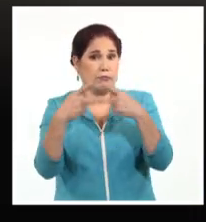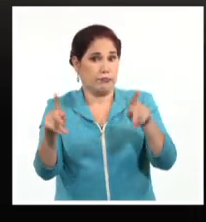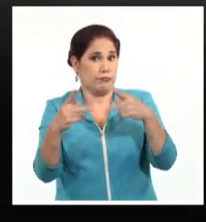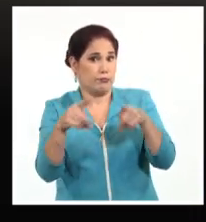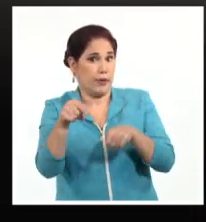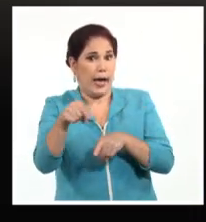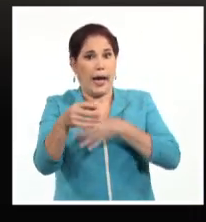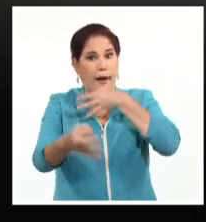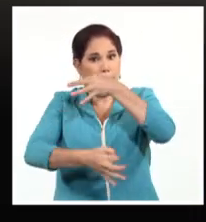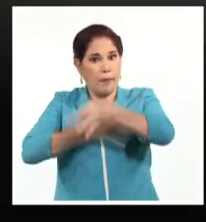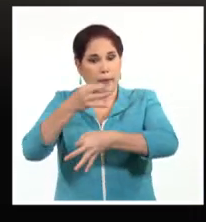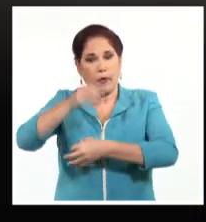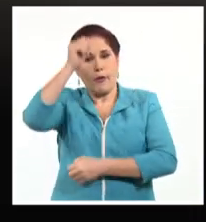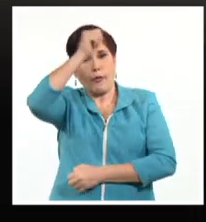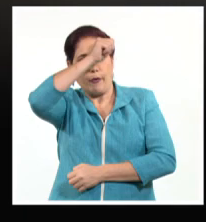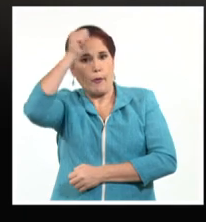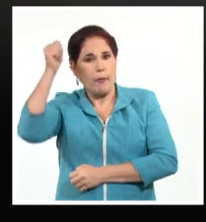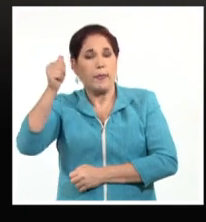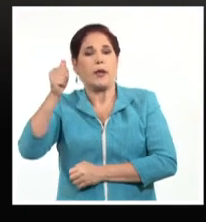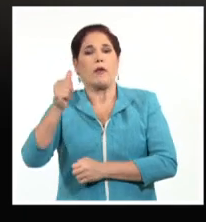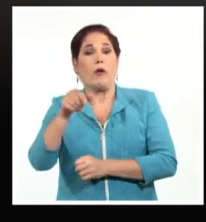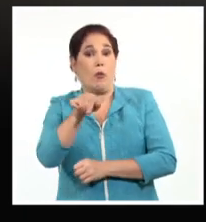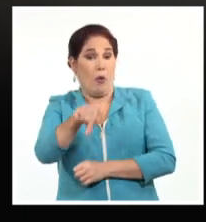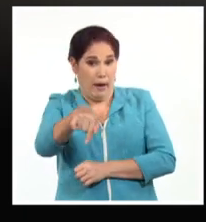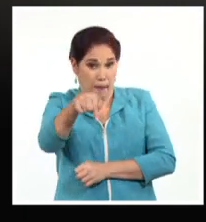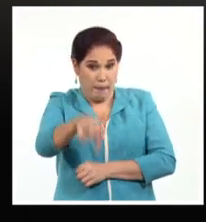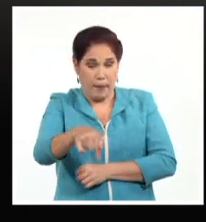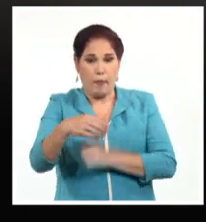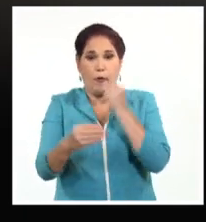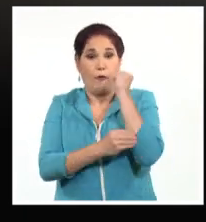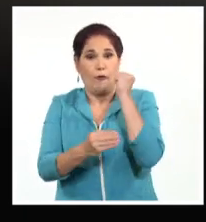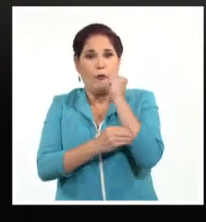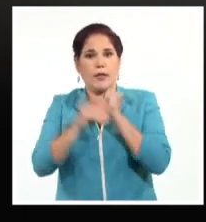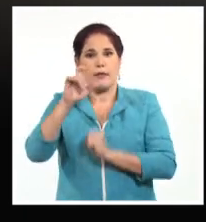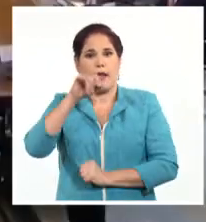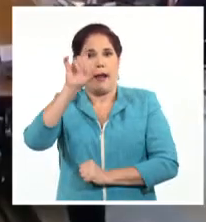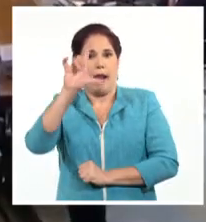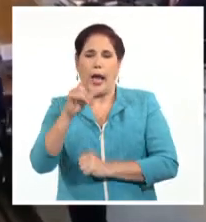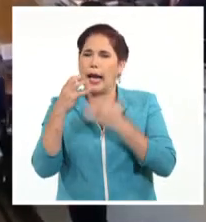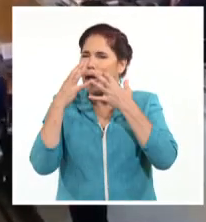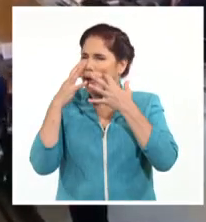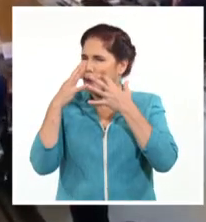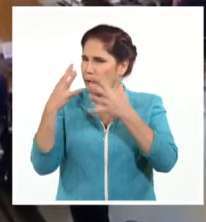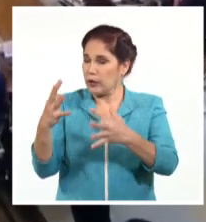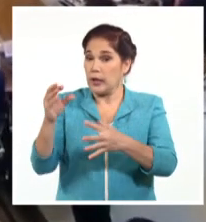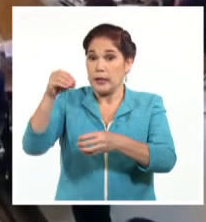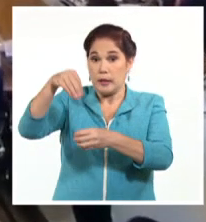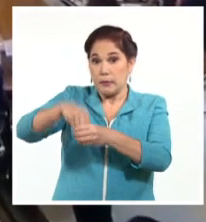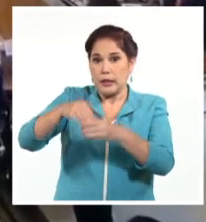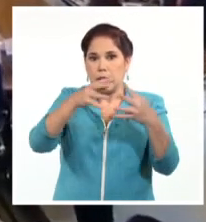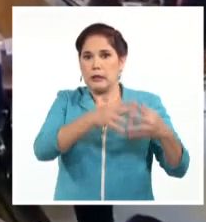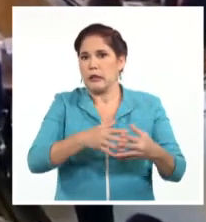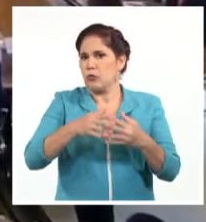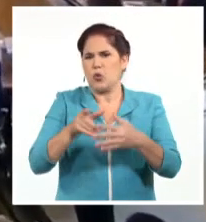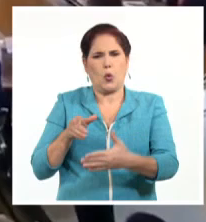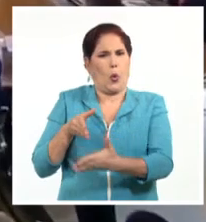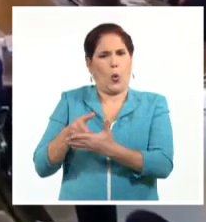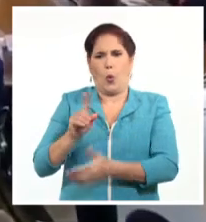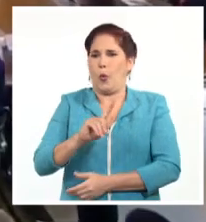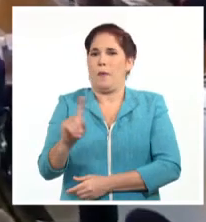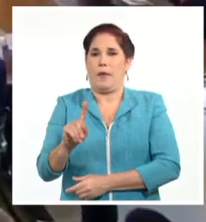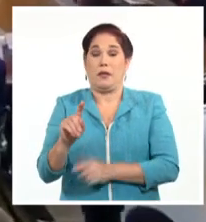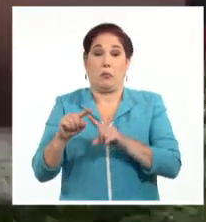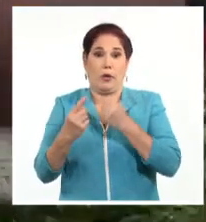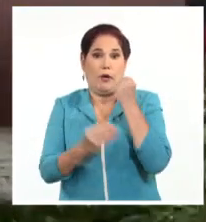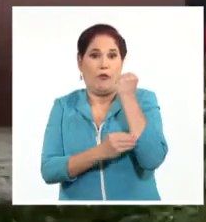resaltó este domingo en Página 12 que fortalecer la CELAC es fundamental ante la creciente injerencia estadounidense en los asuntos internos de los